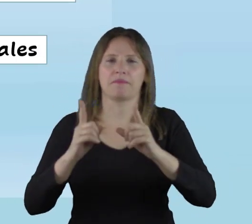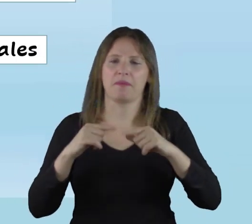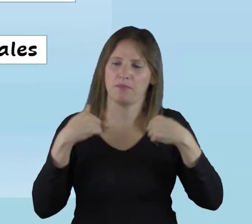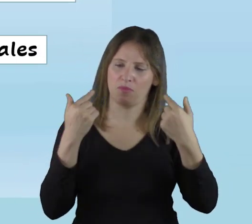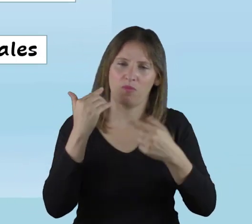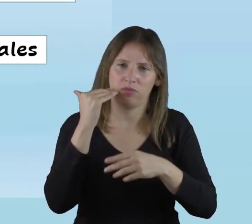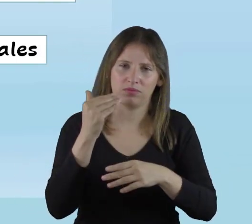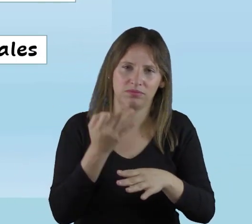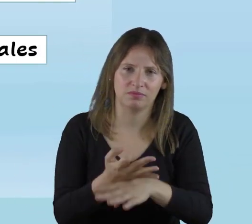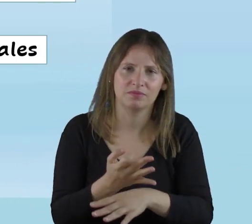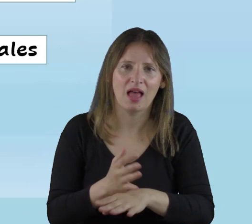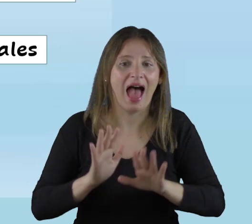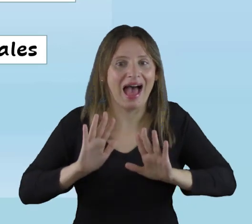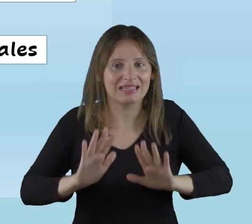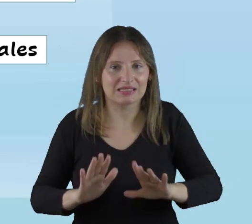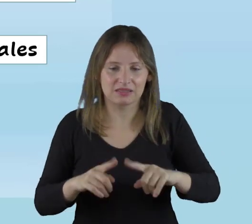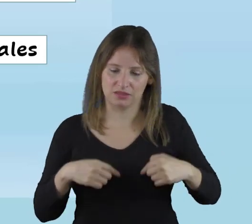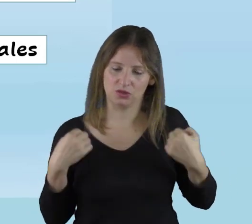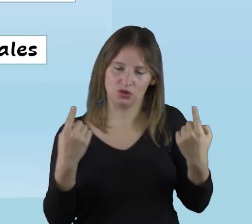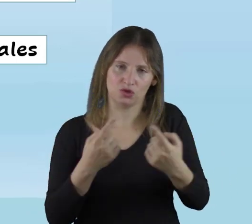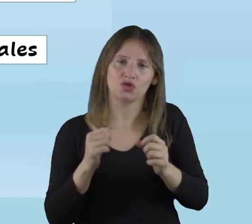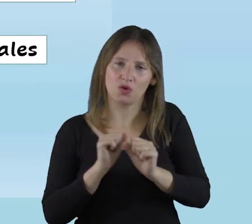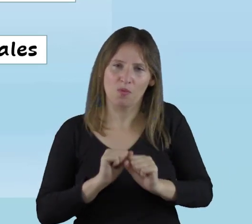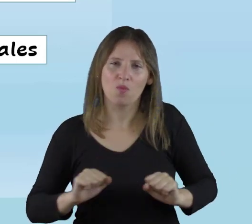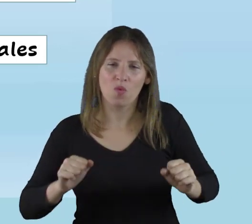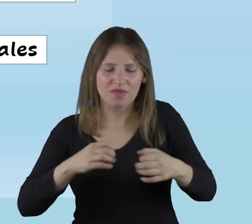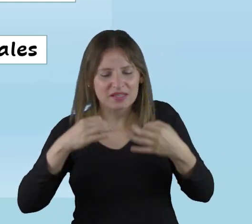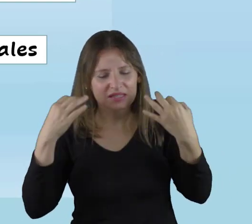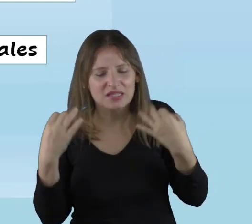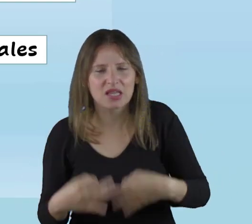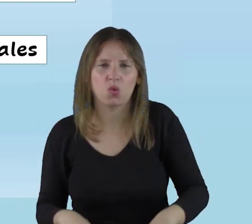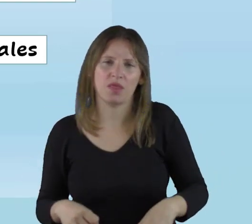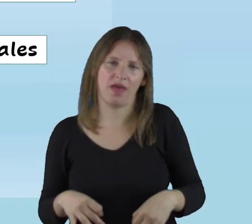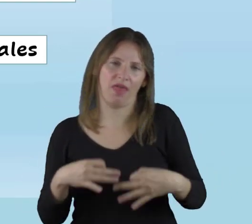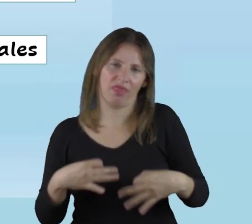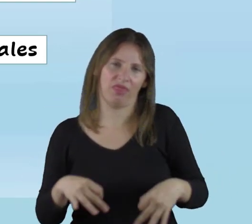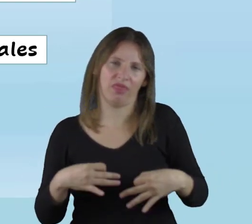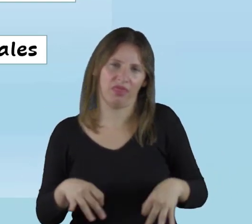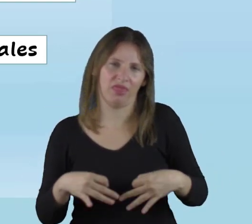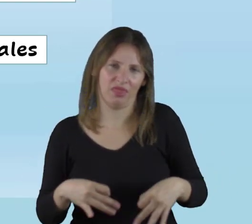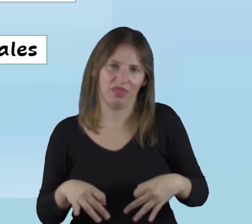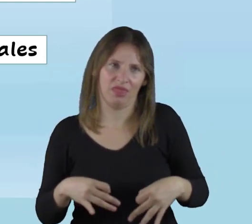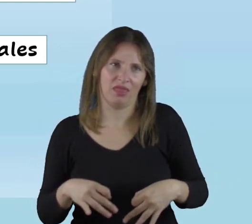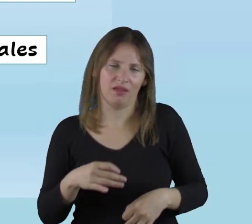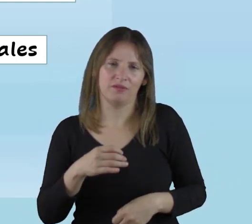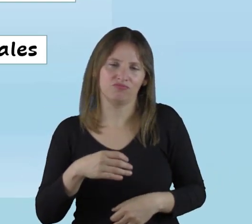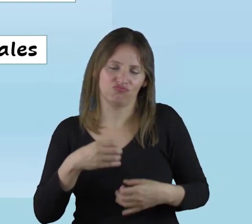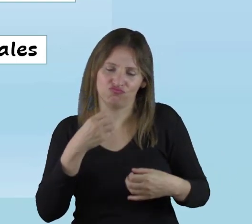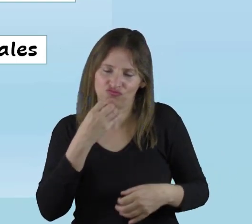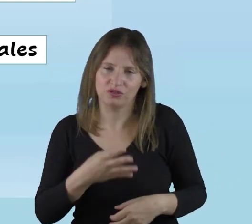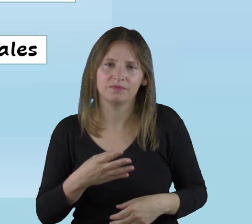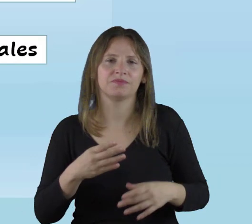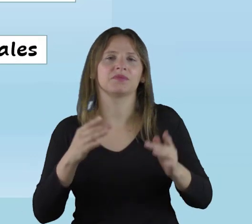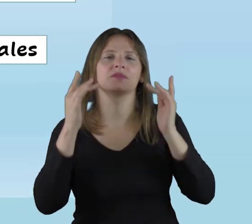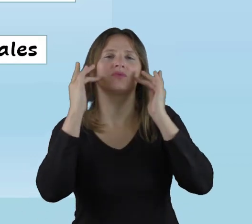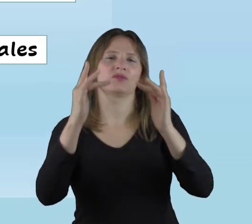ellos. entonces, solamente nosotros así podemos asegurar